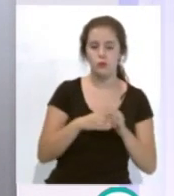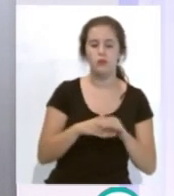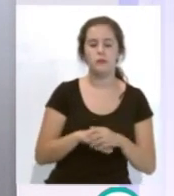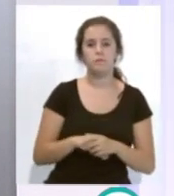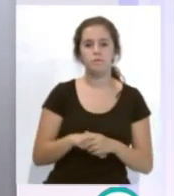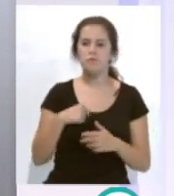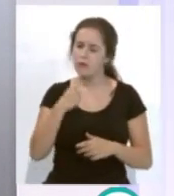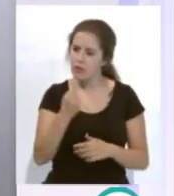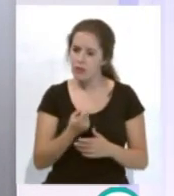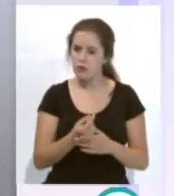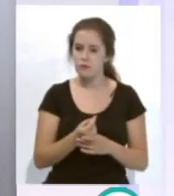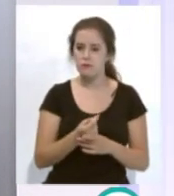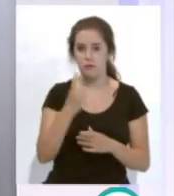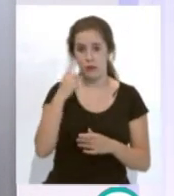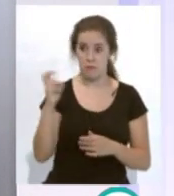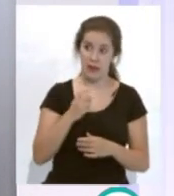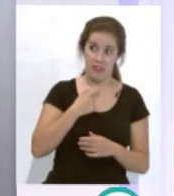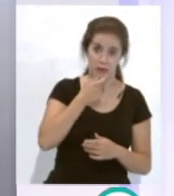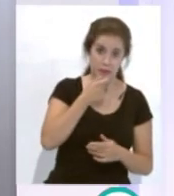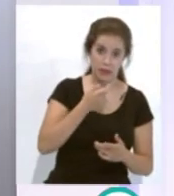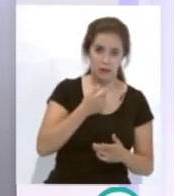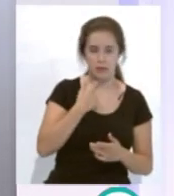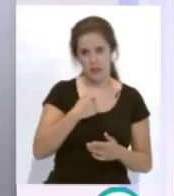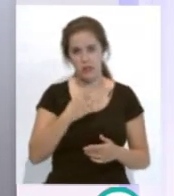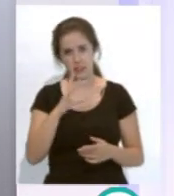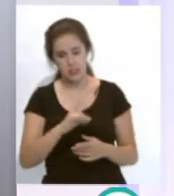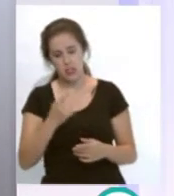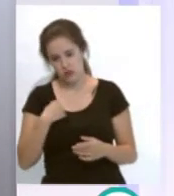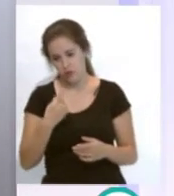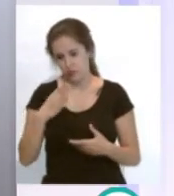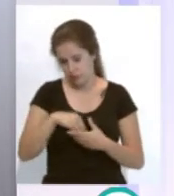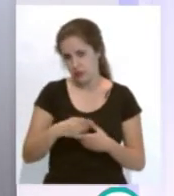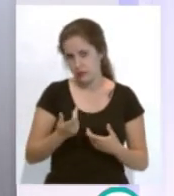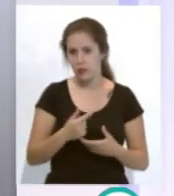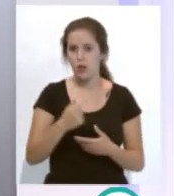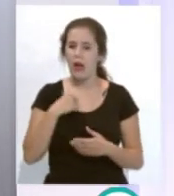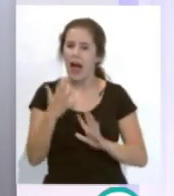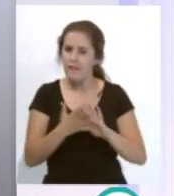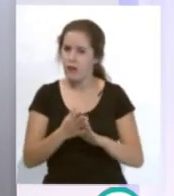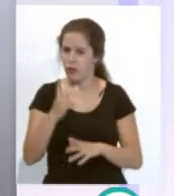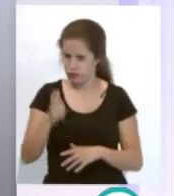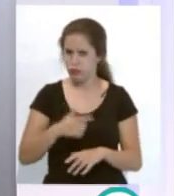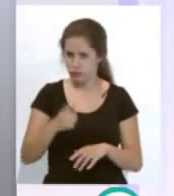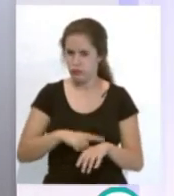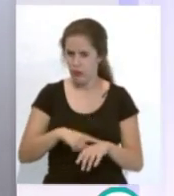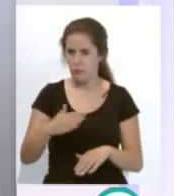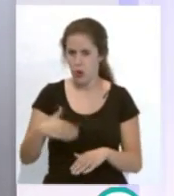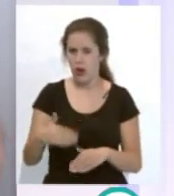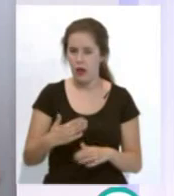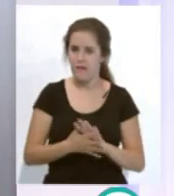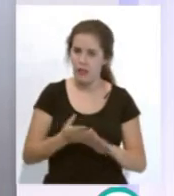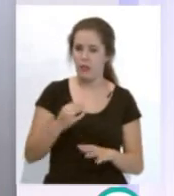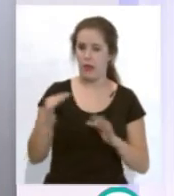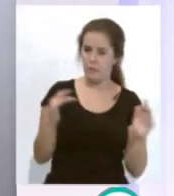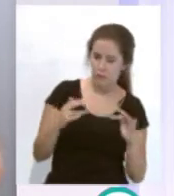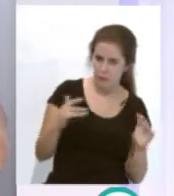y le digo, venís de pitar, ¿no? Y dice, sí, pues yo estoy en la SER, no sé qué, y estuvimos hablando un buen rato del partido, de si era